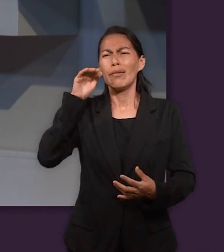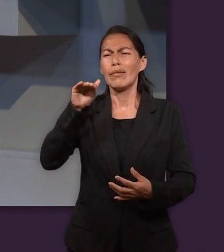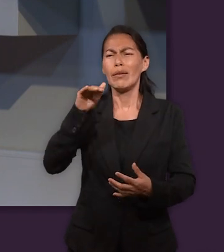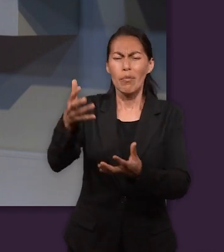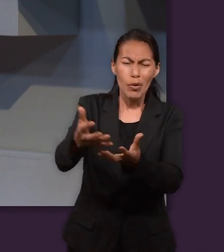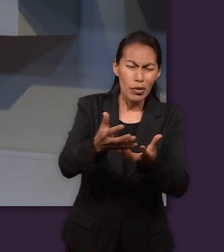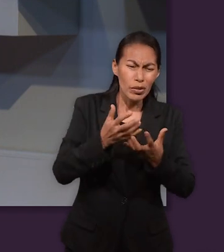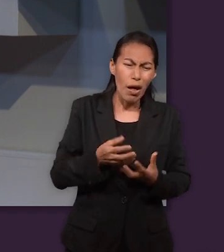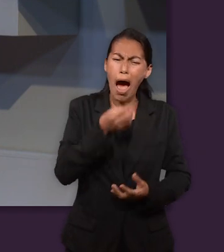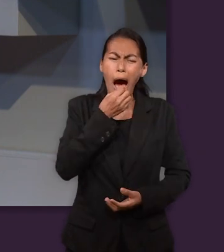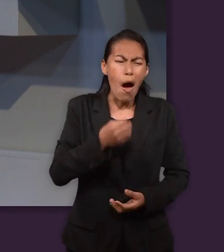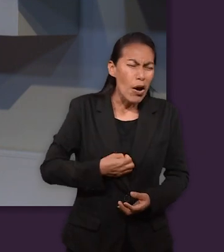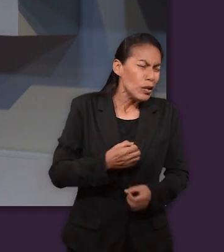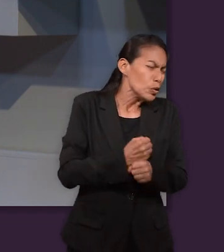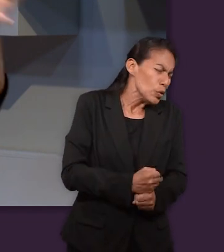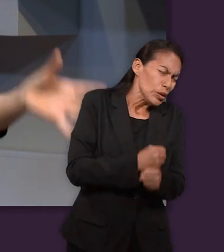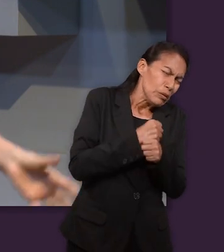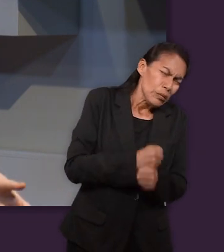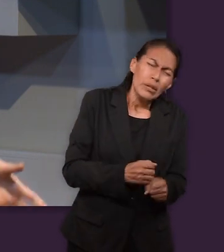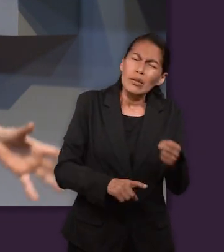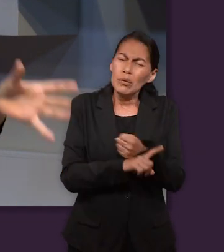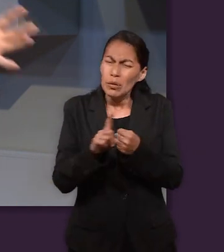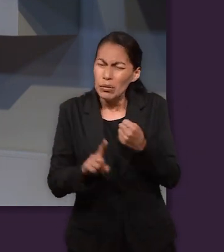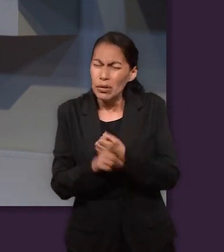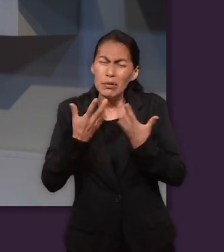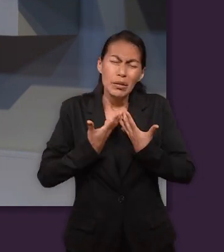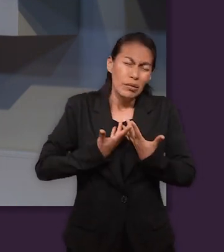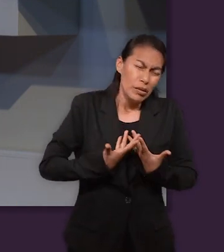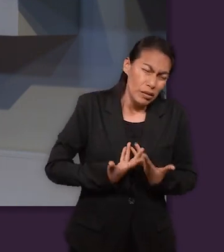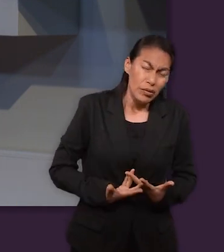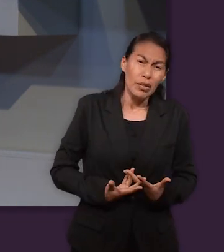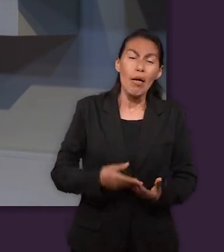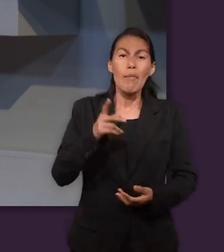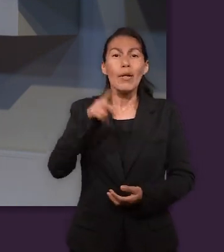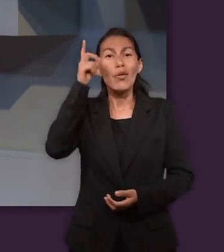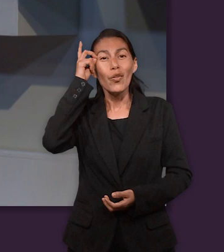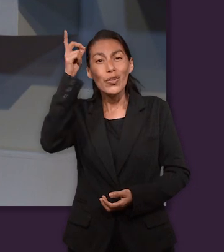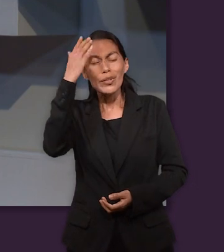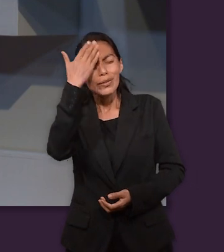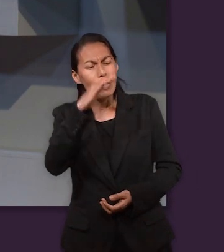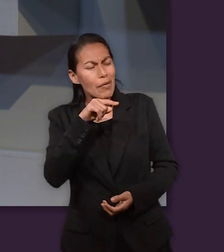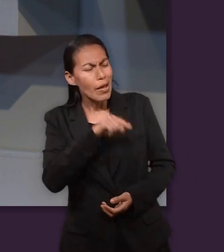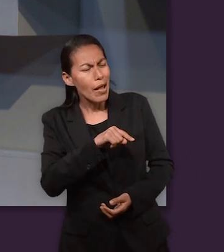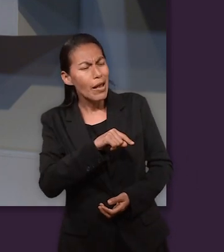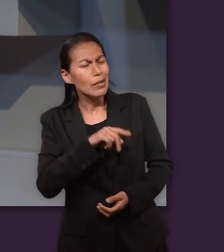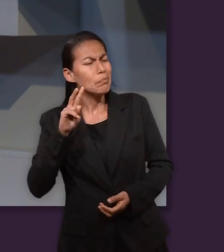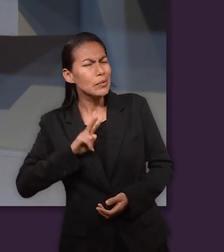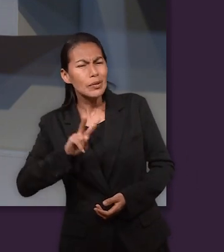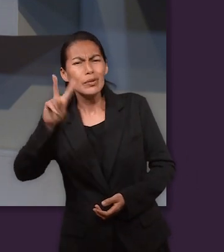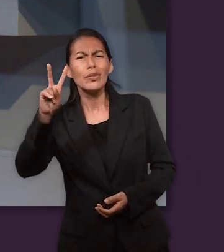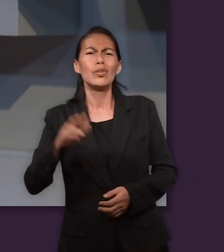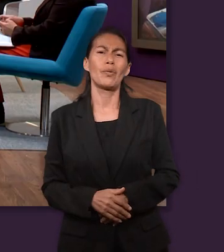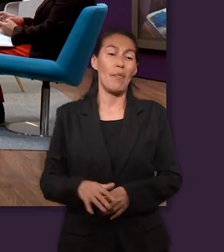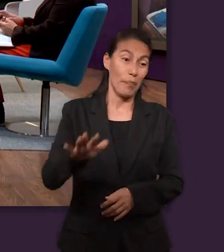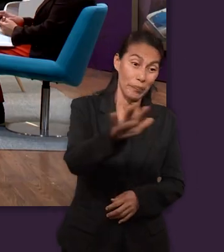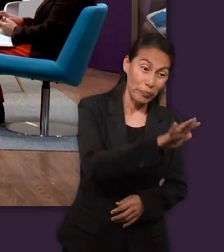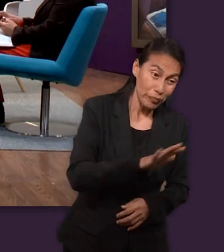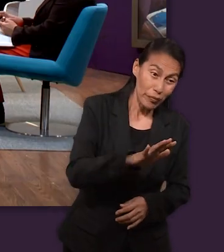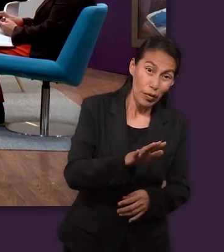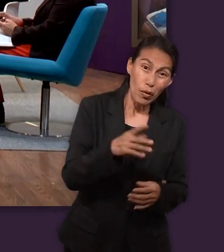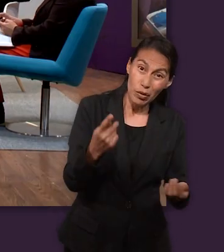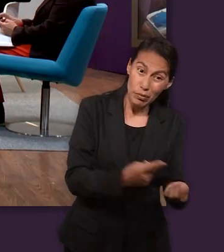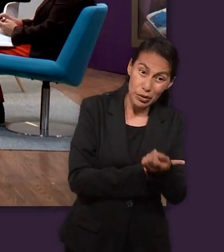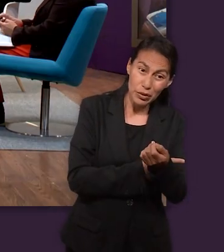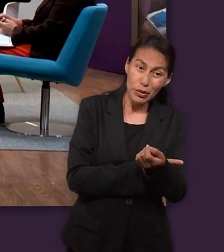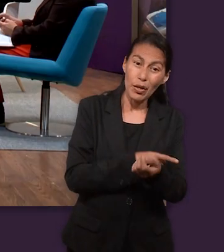para lo que lo necesitaba? A pesar de que pasó por todos esos problemas, todas esas aflicciones, Dios siempre supo qué iba a hacer y